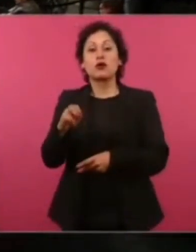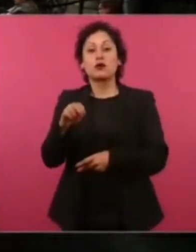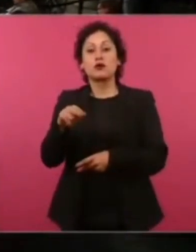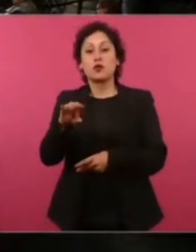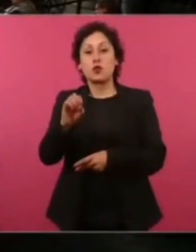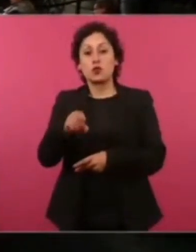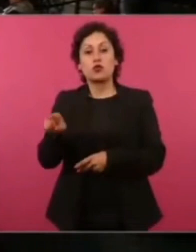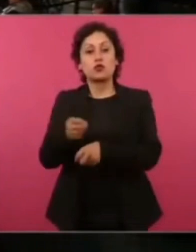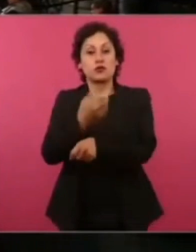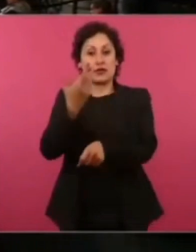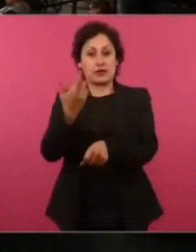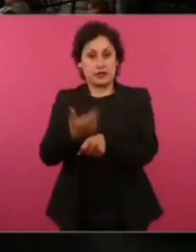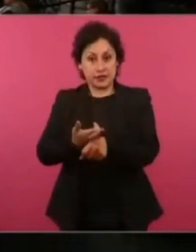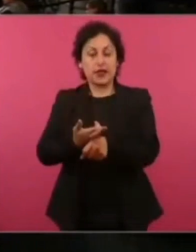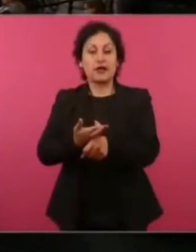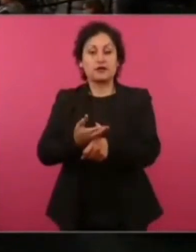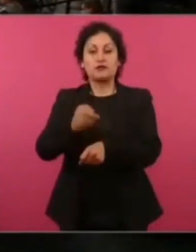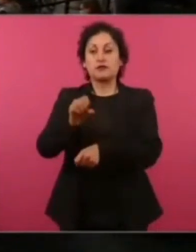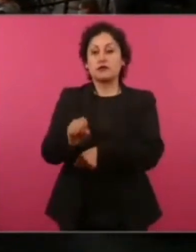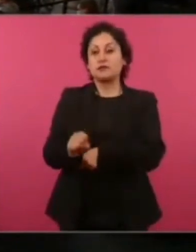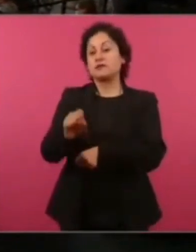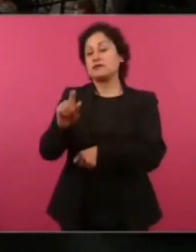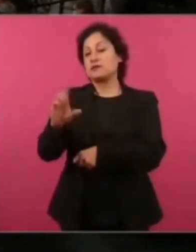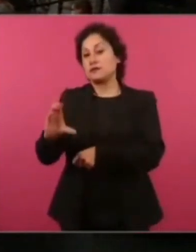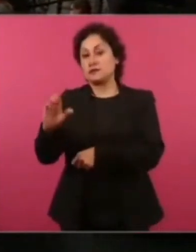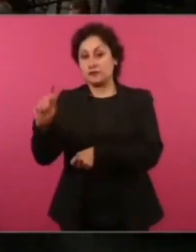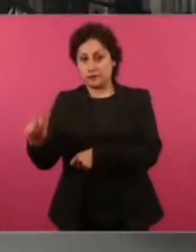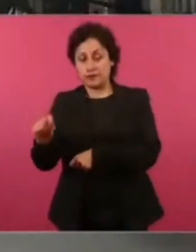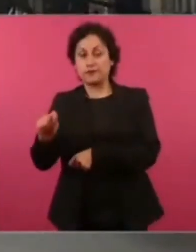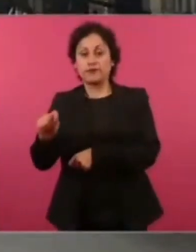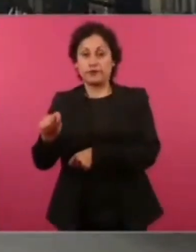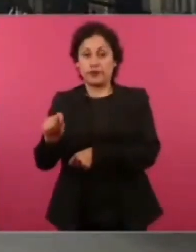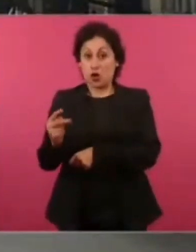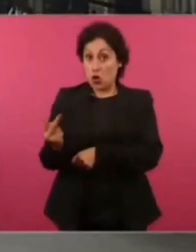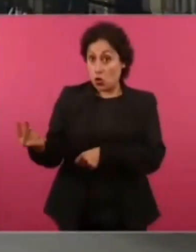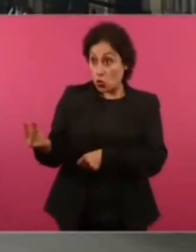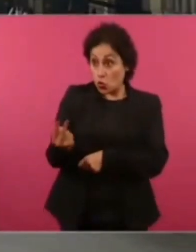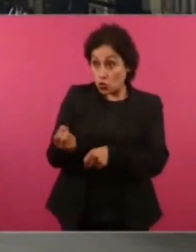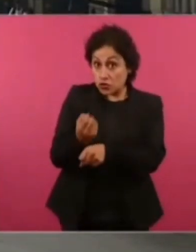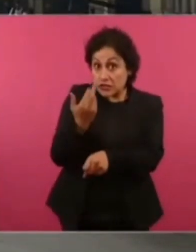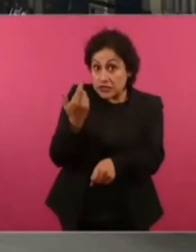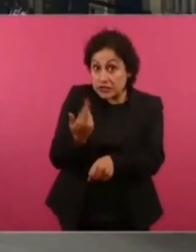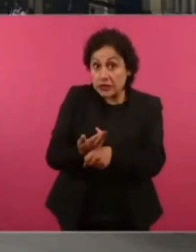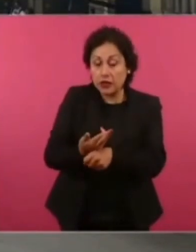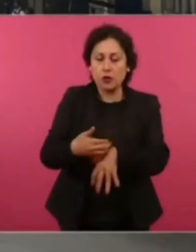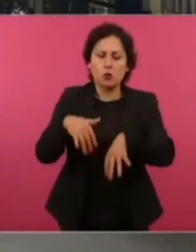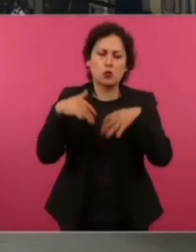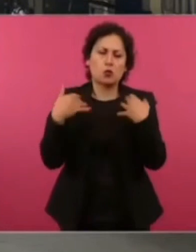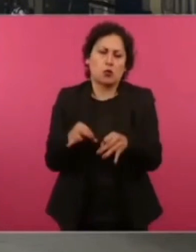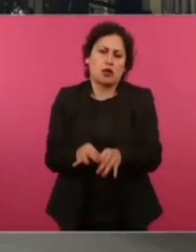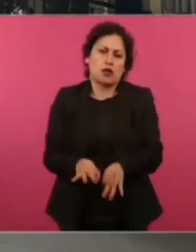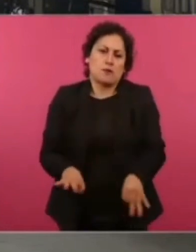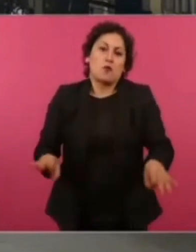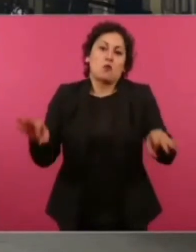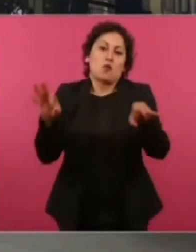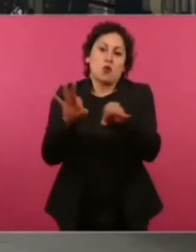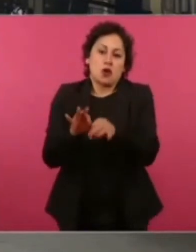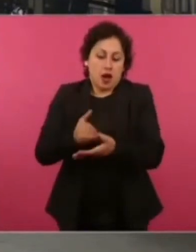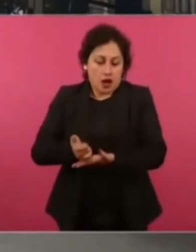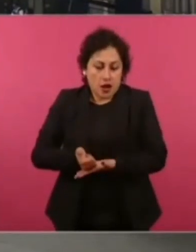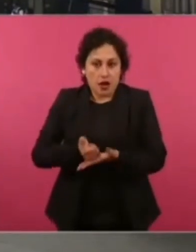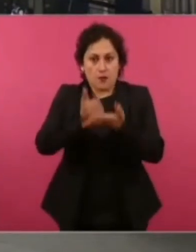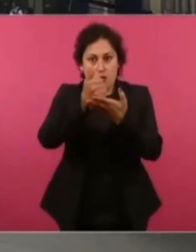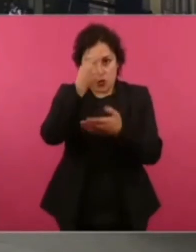secretario de Infraestructura, Comunicaciones y Transportes, dos dependencias que han sido clave en este